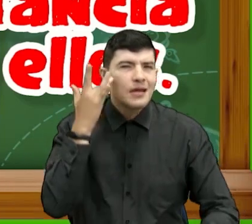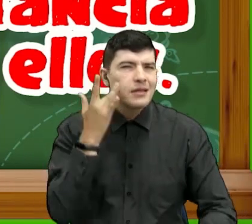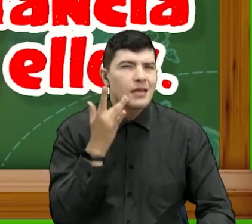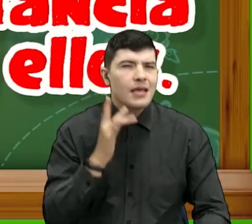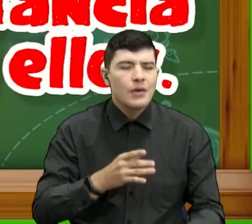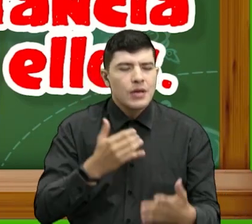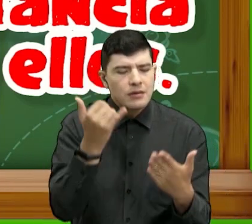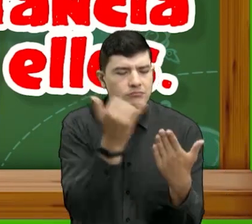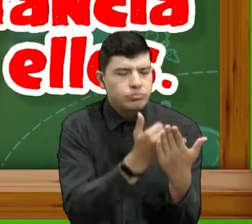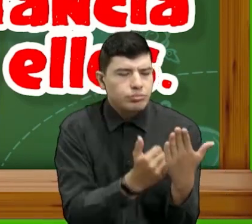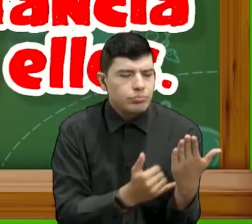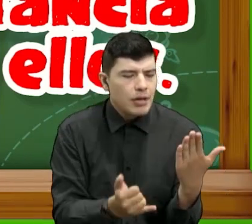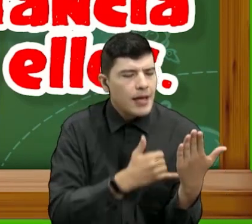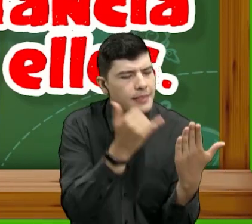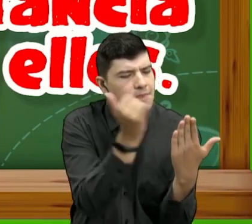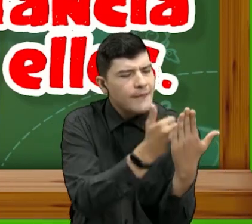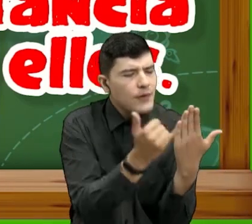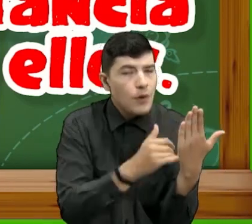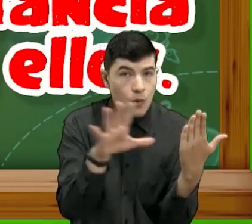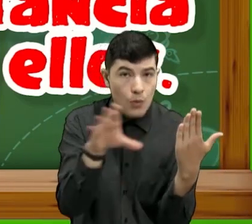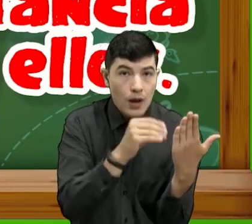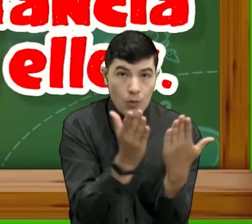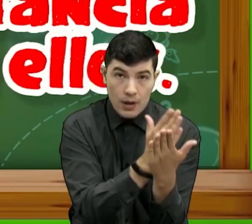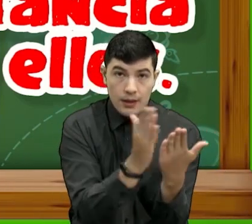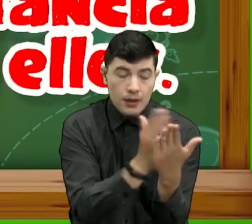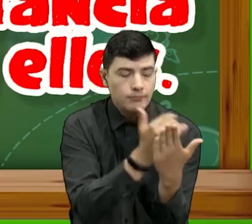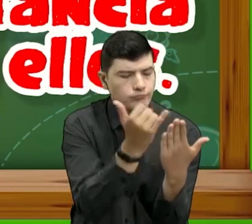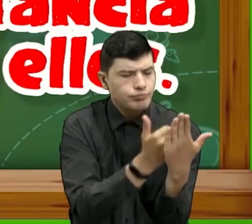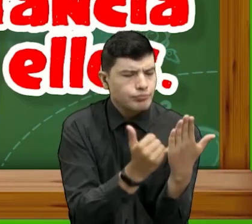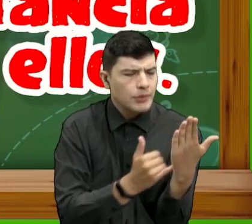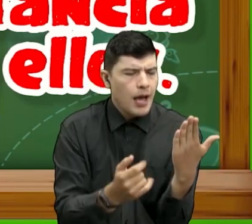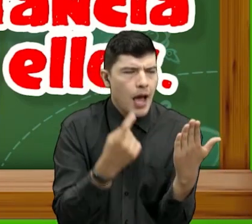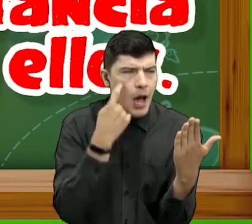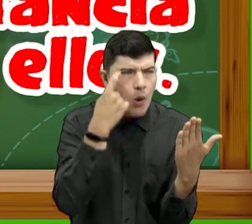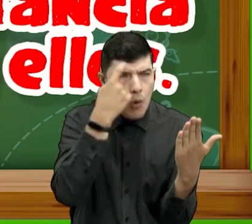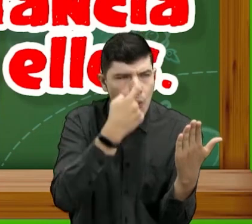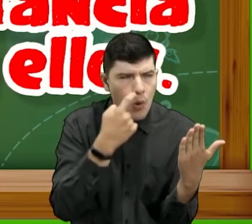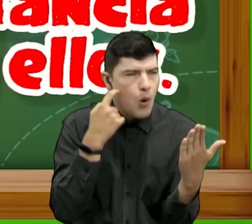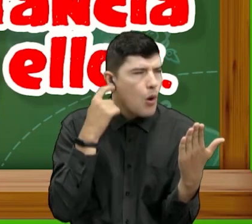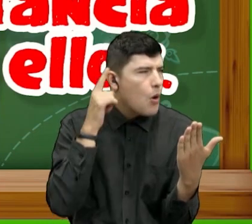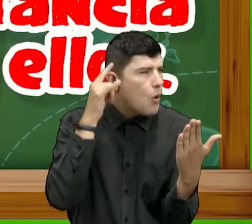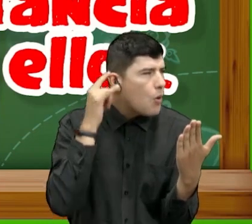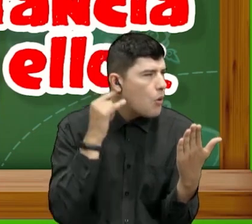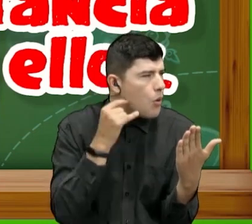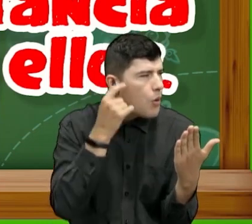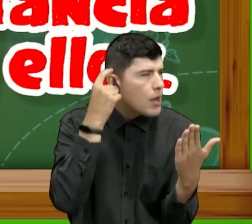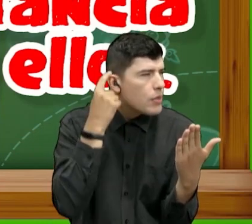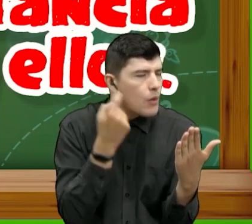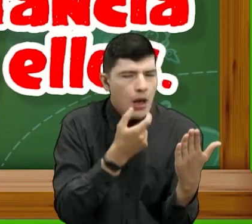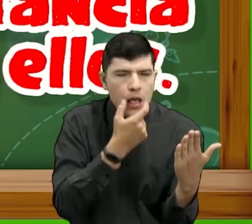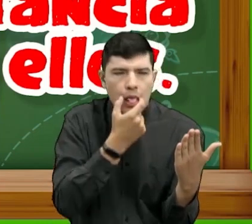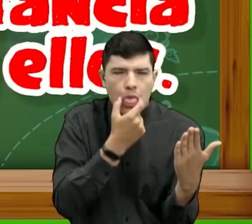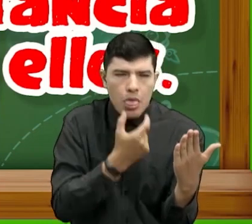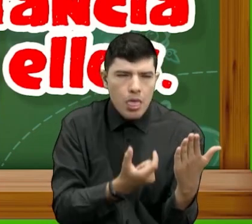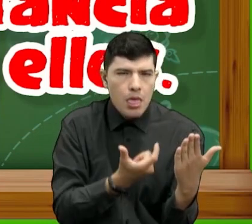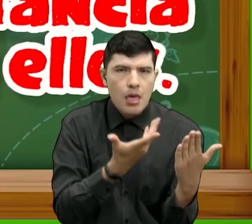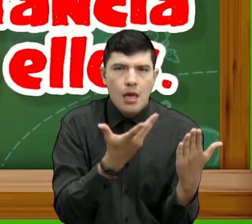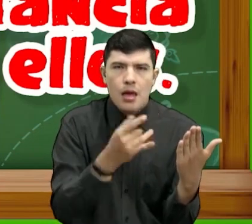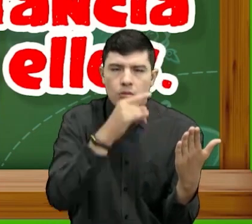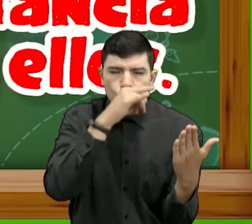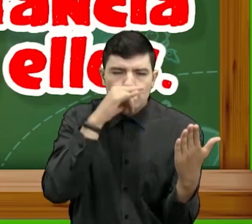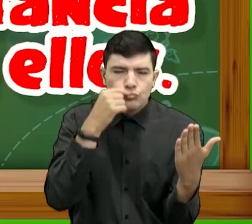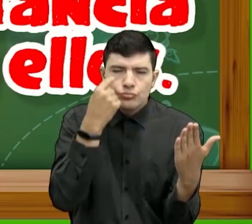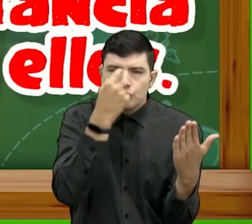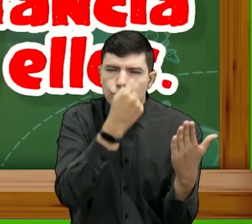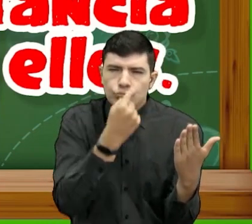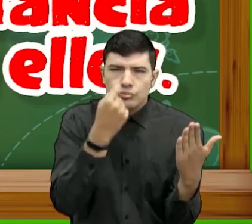con tu familia. Compartan la importancia de cuidar cada uno de estos órganos de los sentidos. Muy bien. Entonces, súper